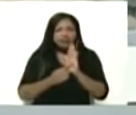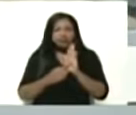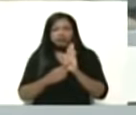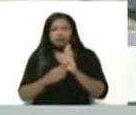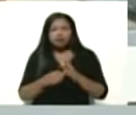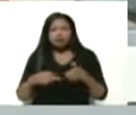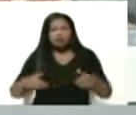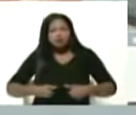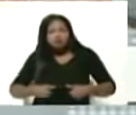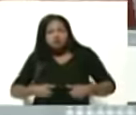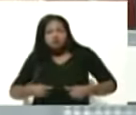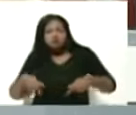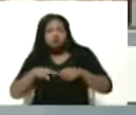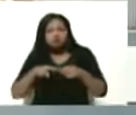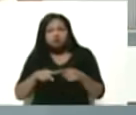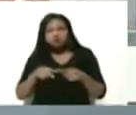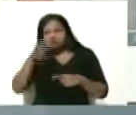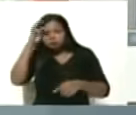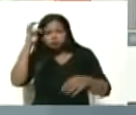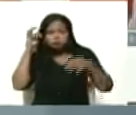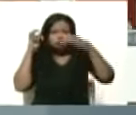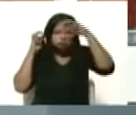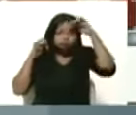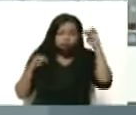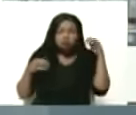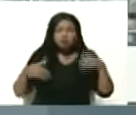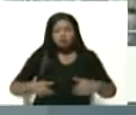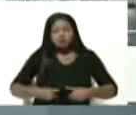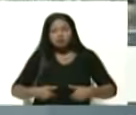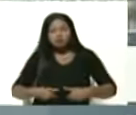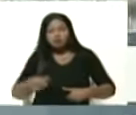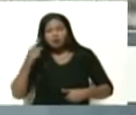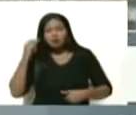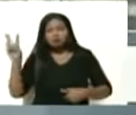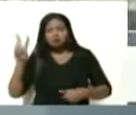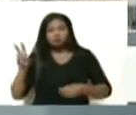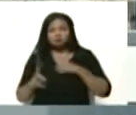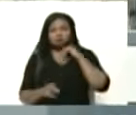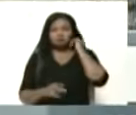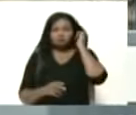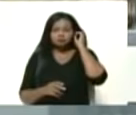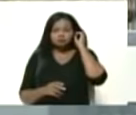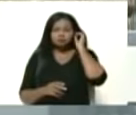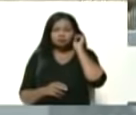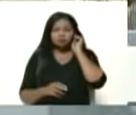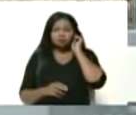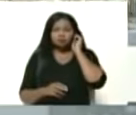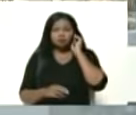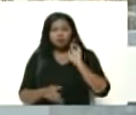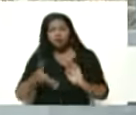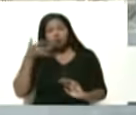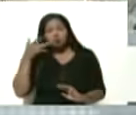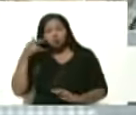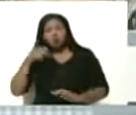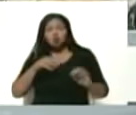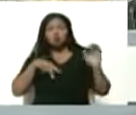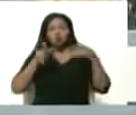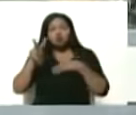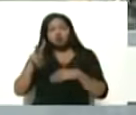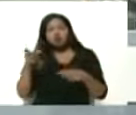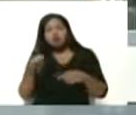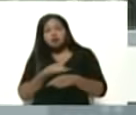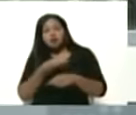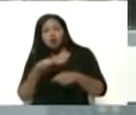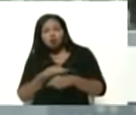esfuerzo y sudor de la mujer venezolana. Es un orgullo. Hoy podemos decir 12 de agosto es un día